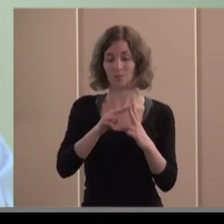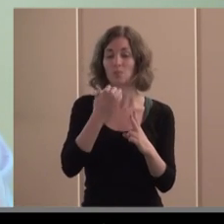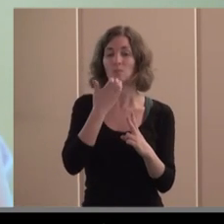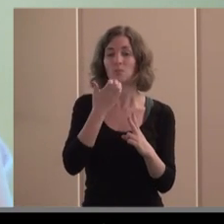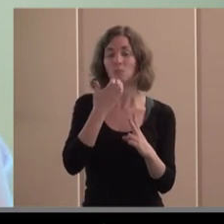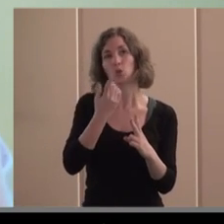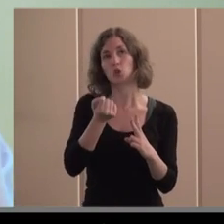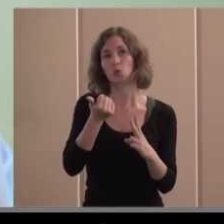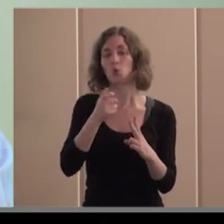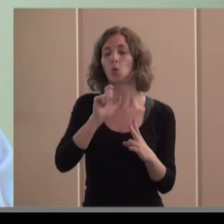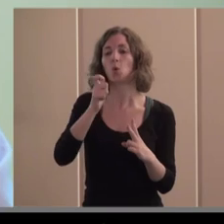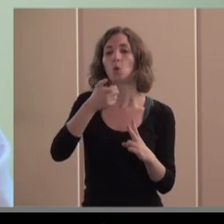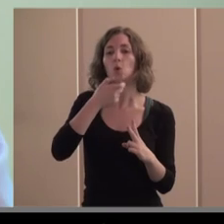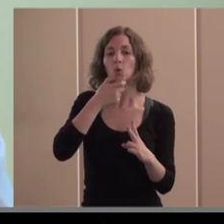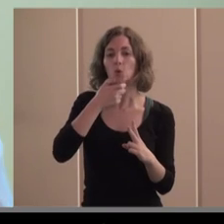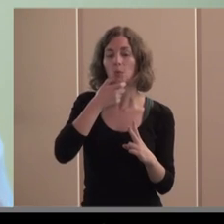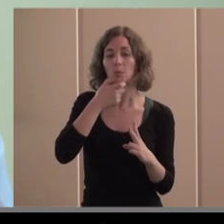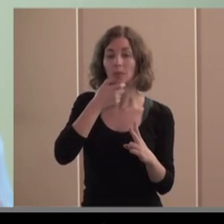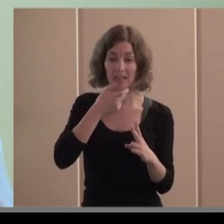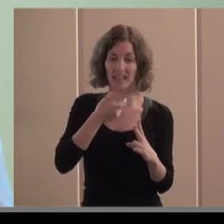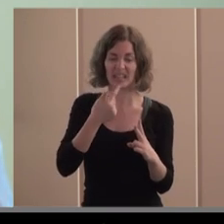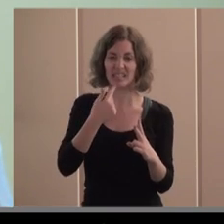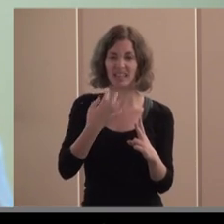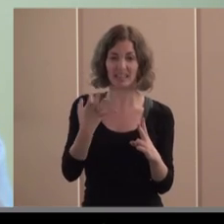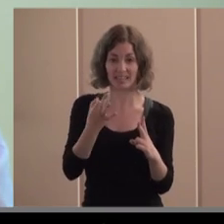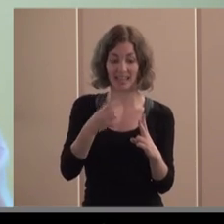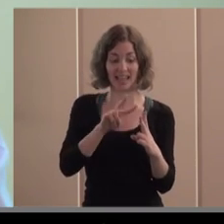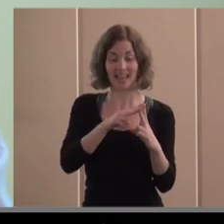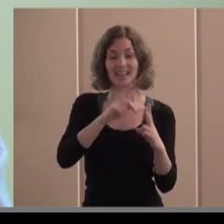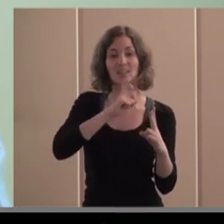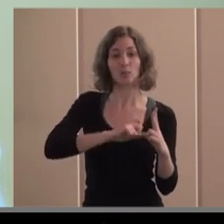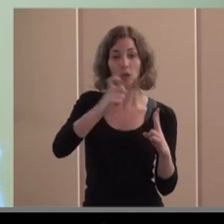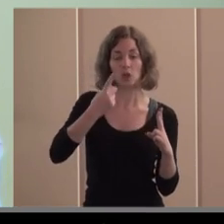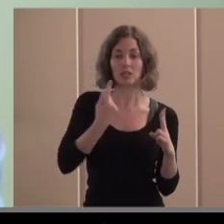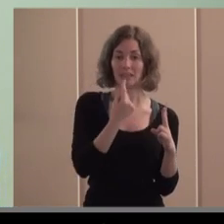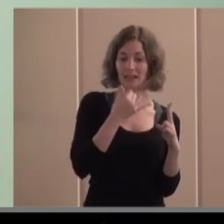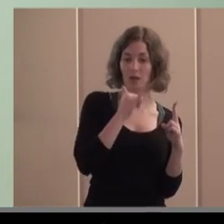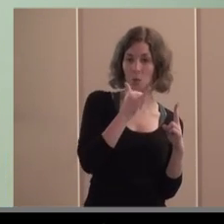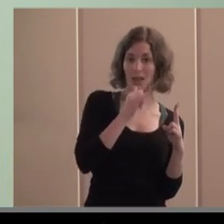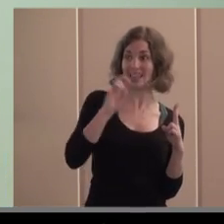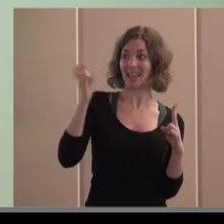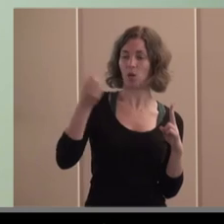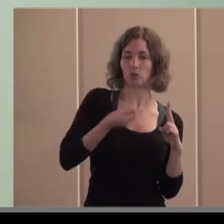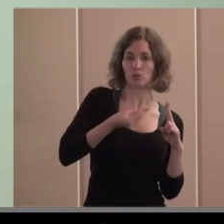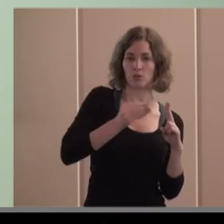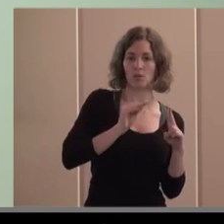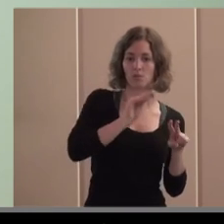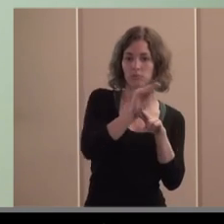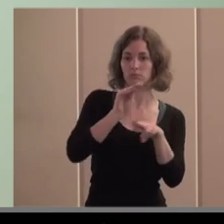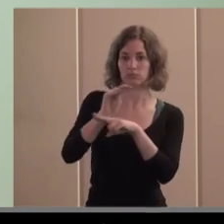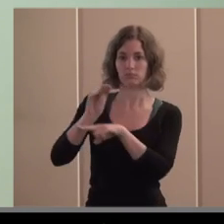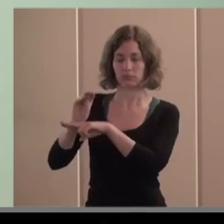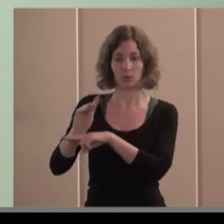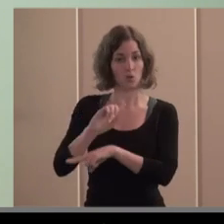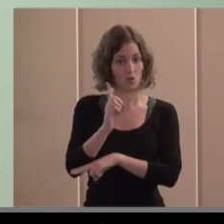terminología sajona grand makers es decir que tienen dinero y lo donan a los demás sino que hay muchas fundaciones la mayoría son fundaciones